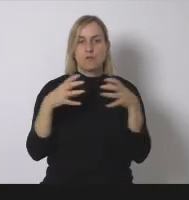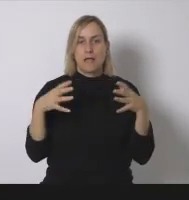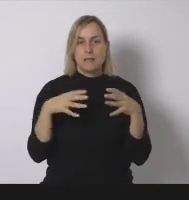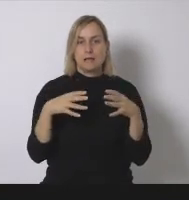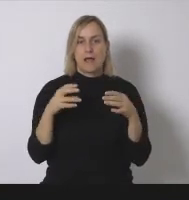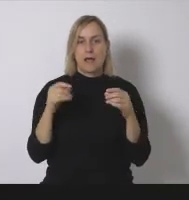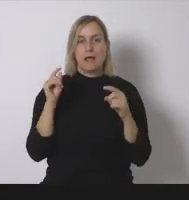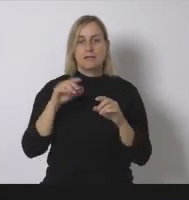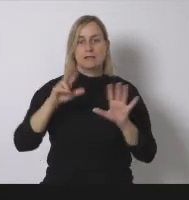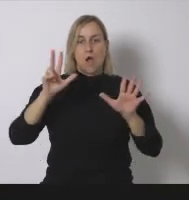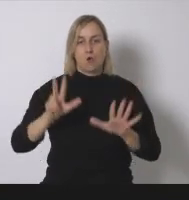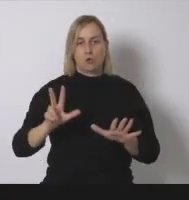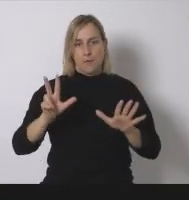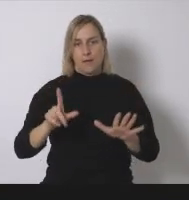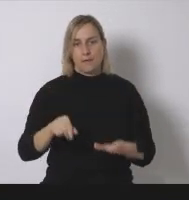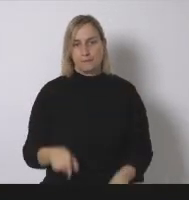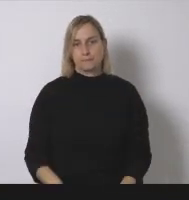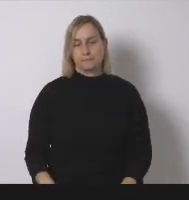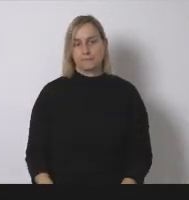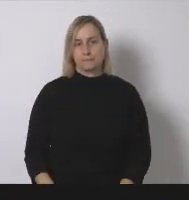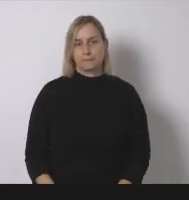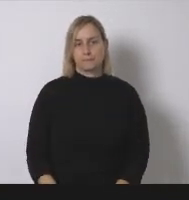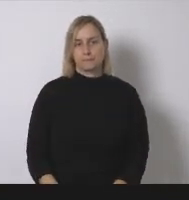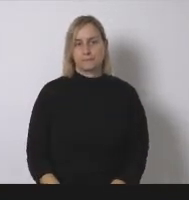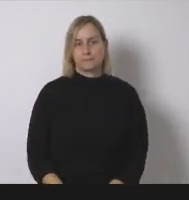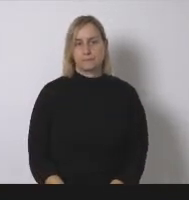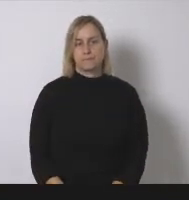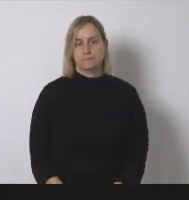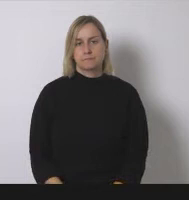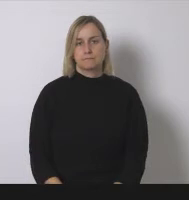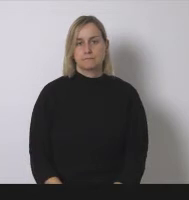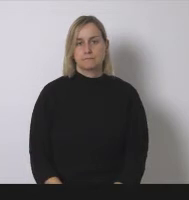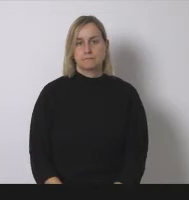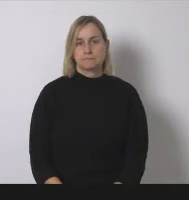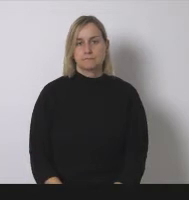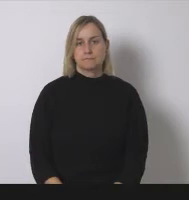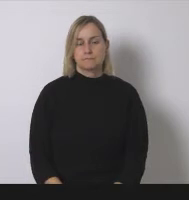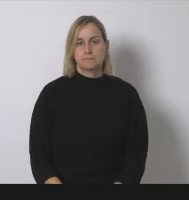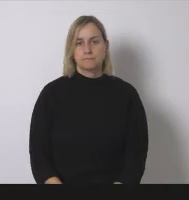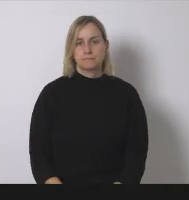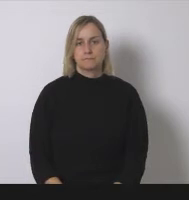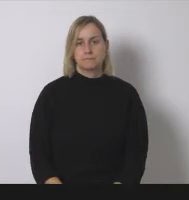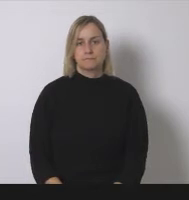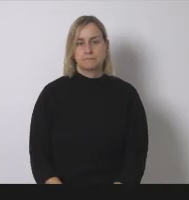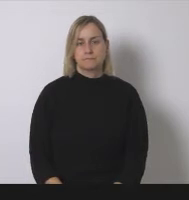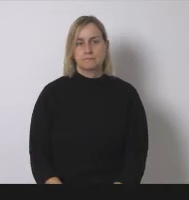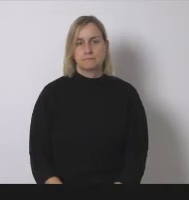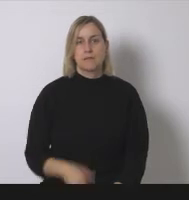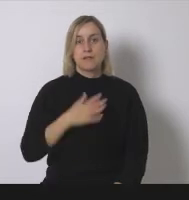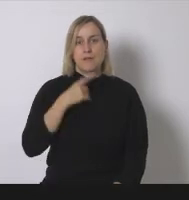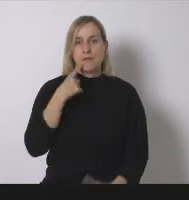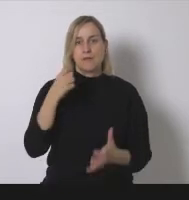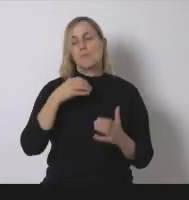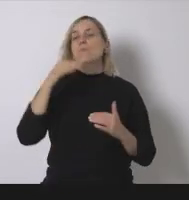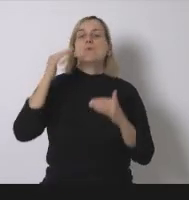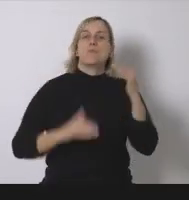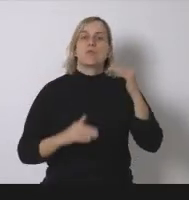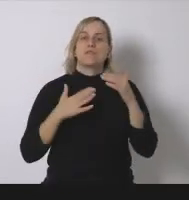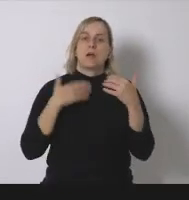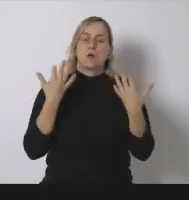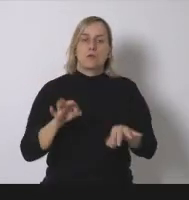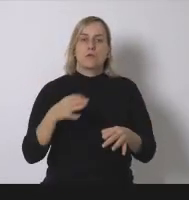pues digamos que está aún muy por debajo de lo que cabría esperar para digamos